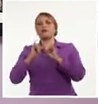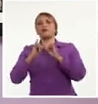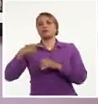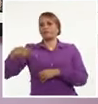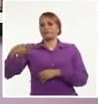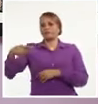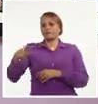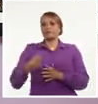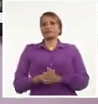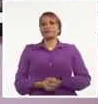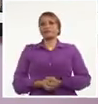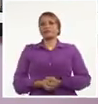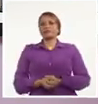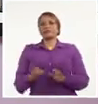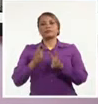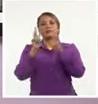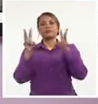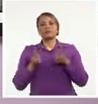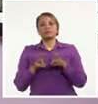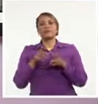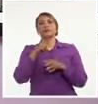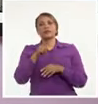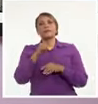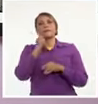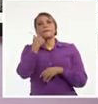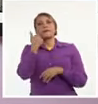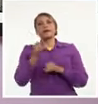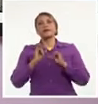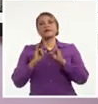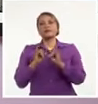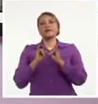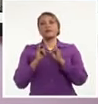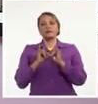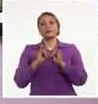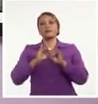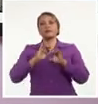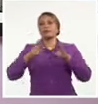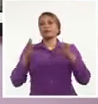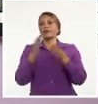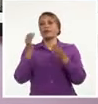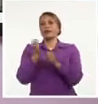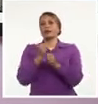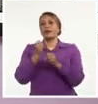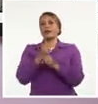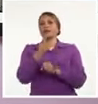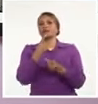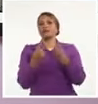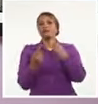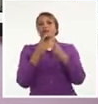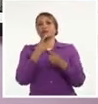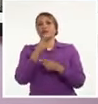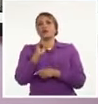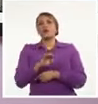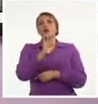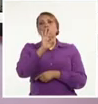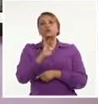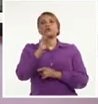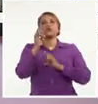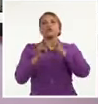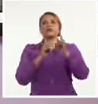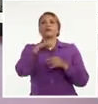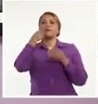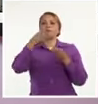En el portal Cuba Debate hay más información al respecto en el trabajo periodístico que se titula 8 bebés prematuros